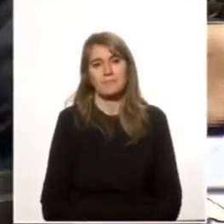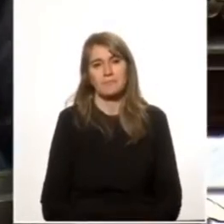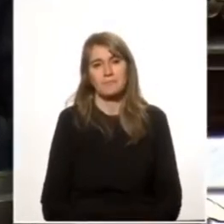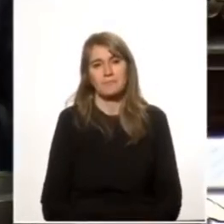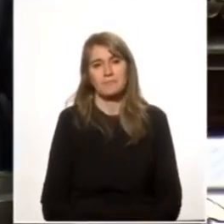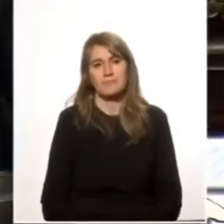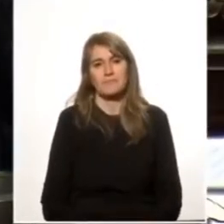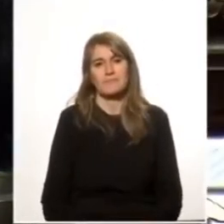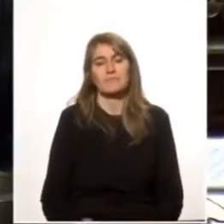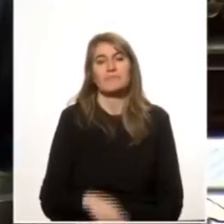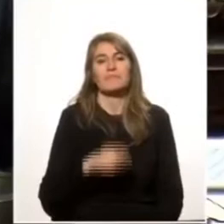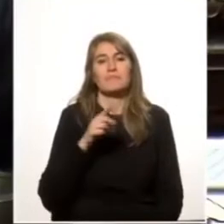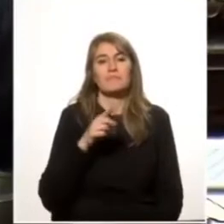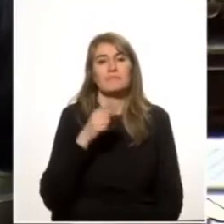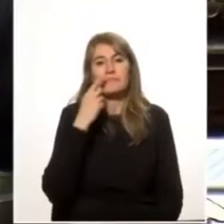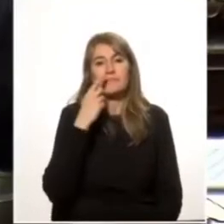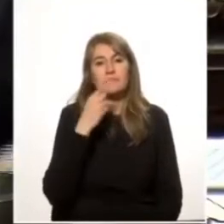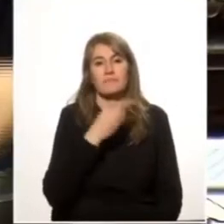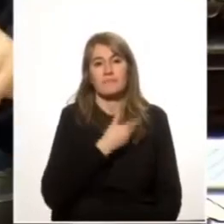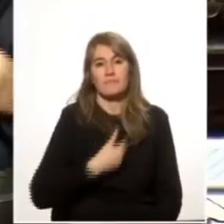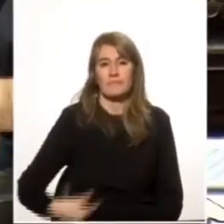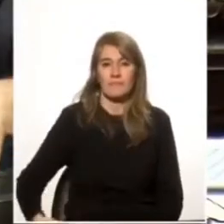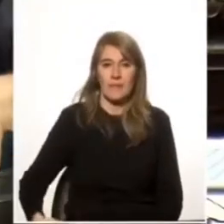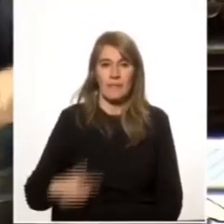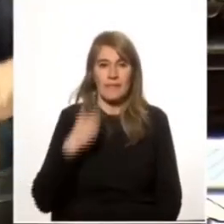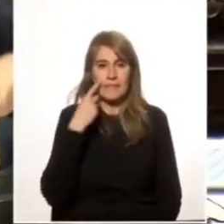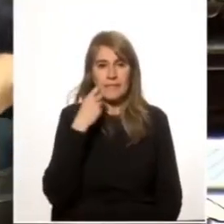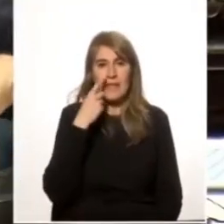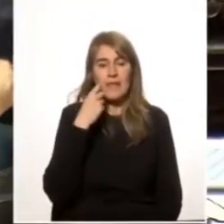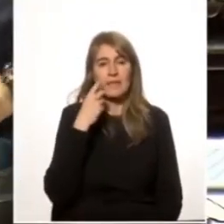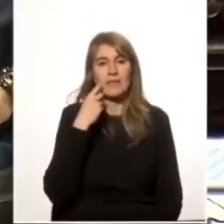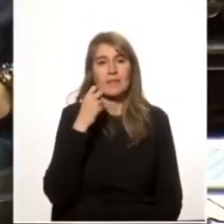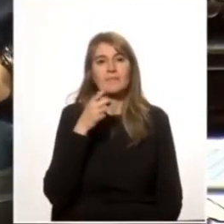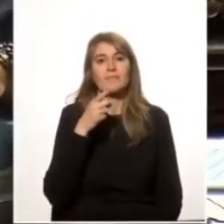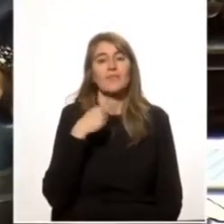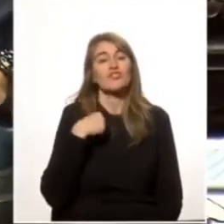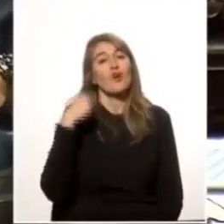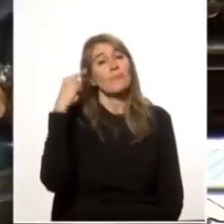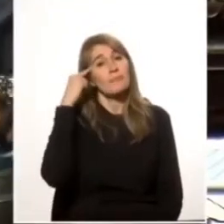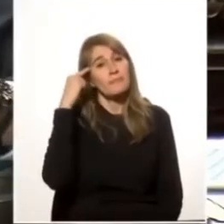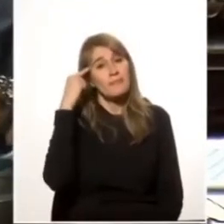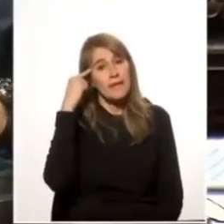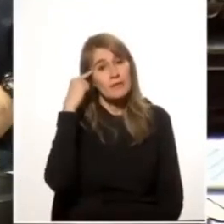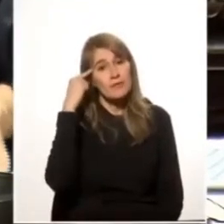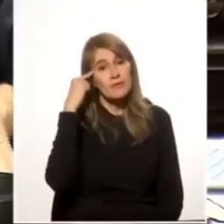Señor Presidente, con toda franqueza, creo que